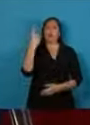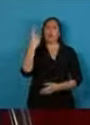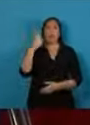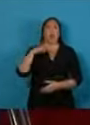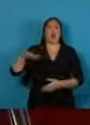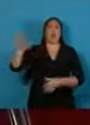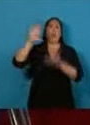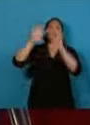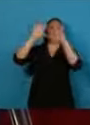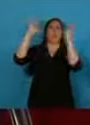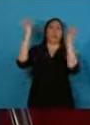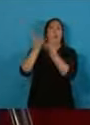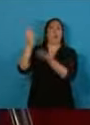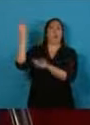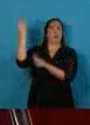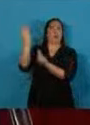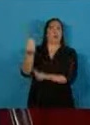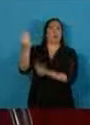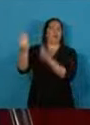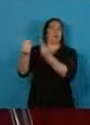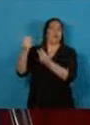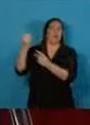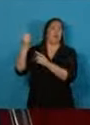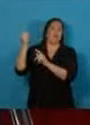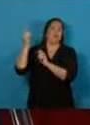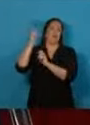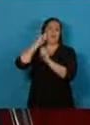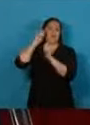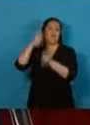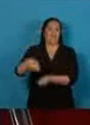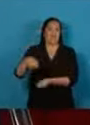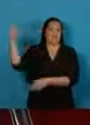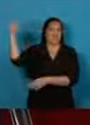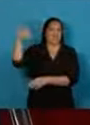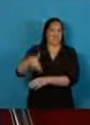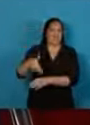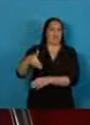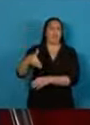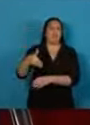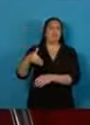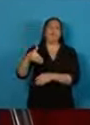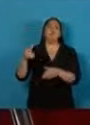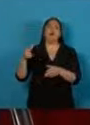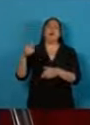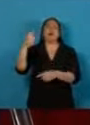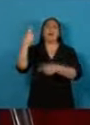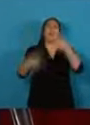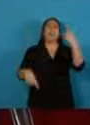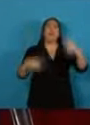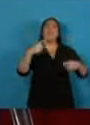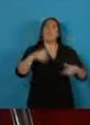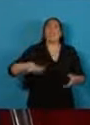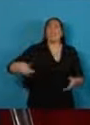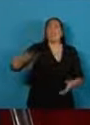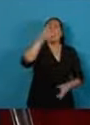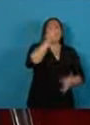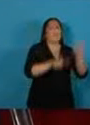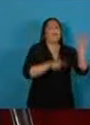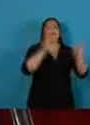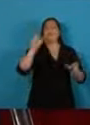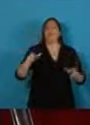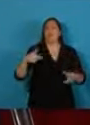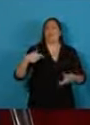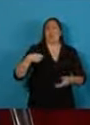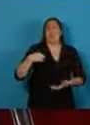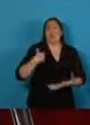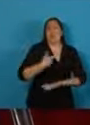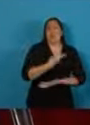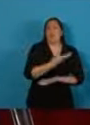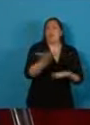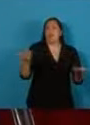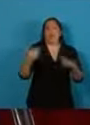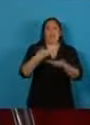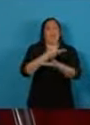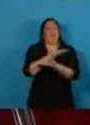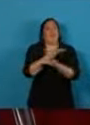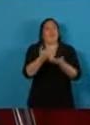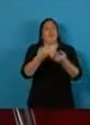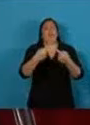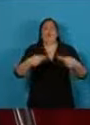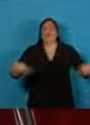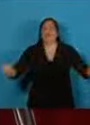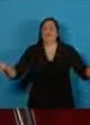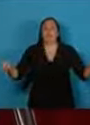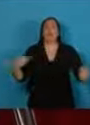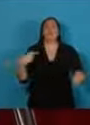internacional que nos visitan, y las diversas expresiones de nuestra vida en sociedad. No quiero emplear frases